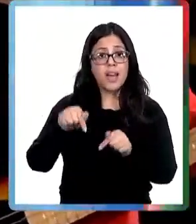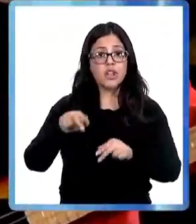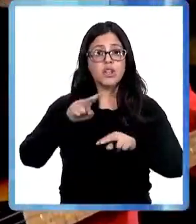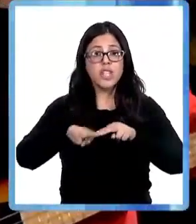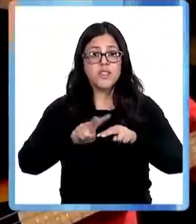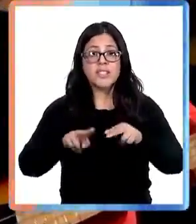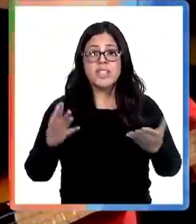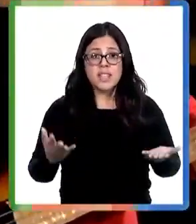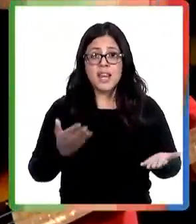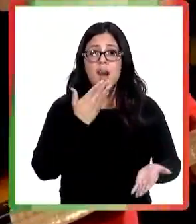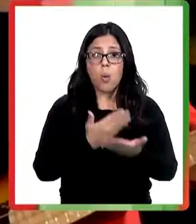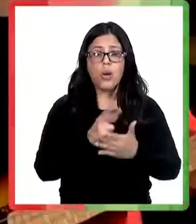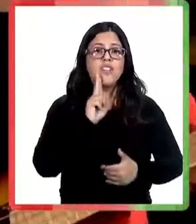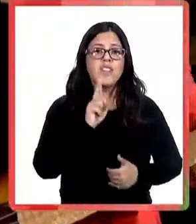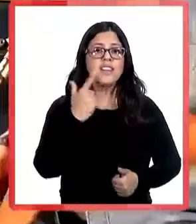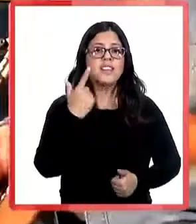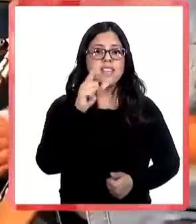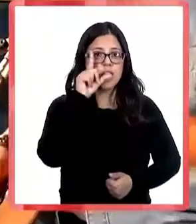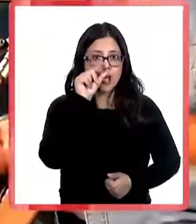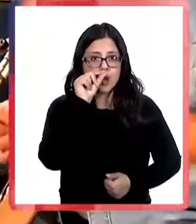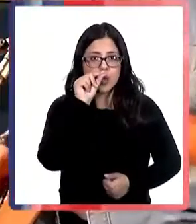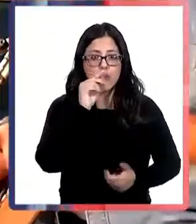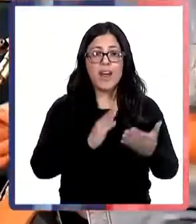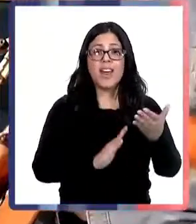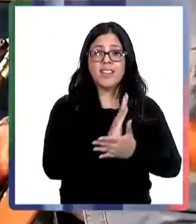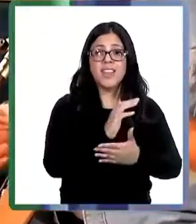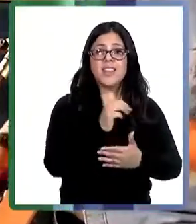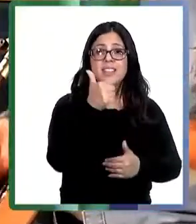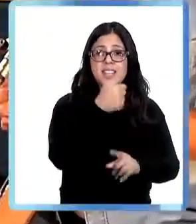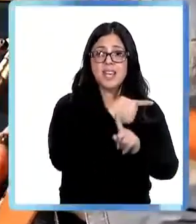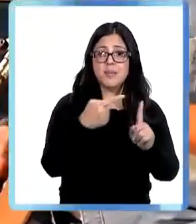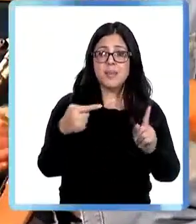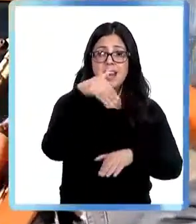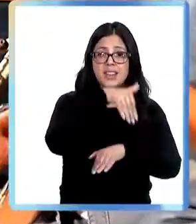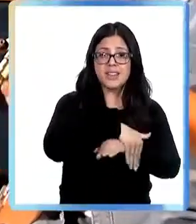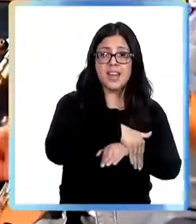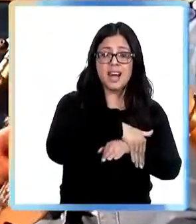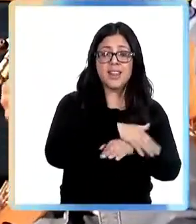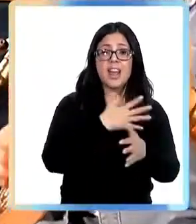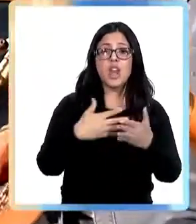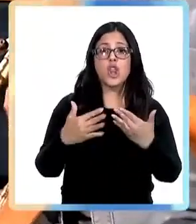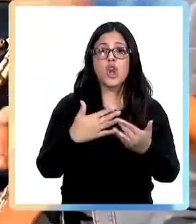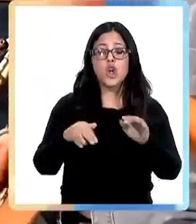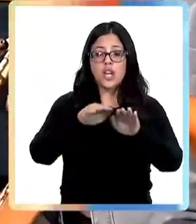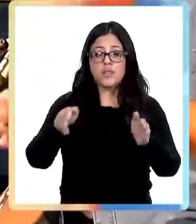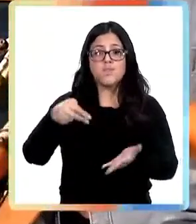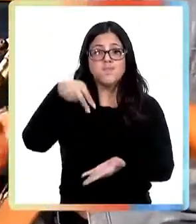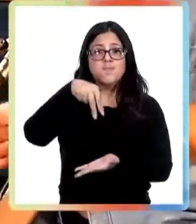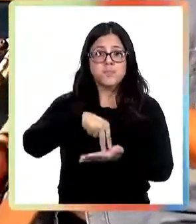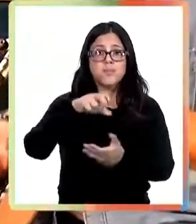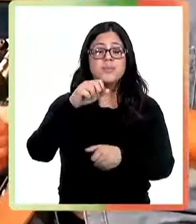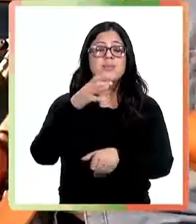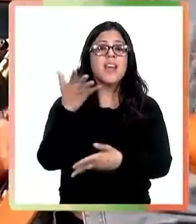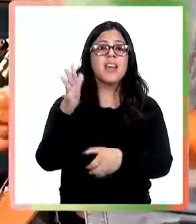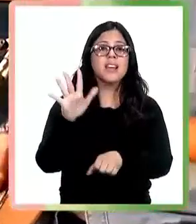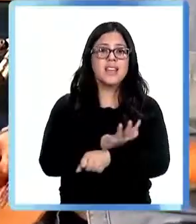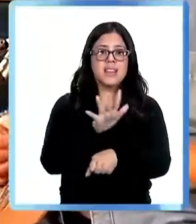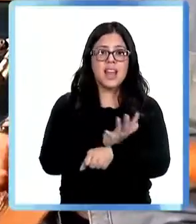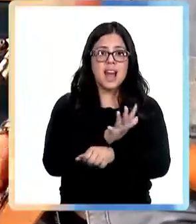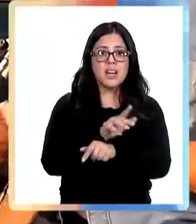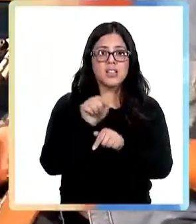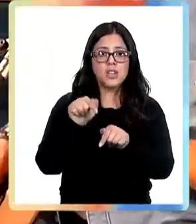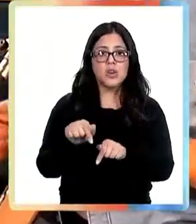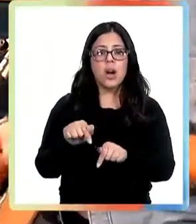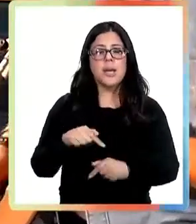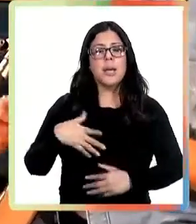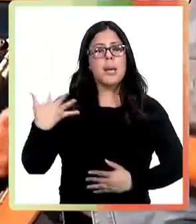se realizará este viernes 7 de octubre desde las 18.30 horas en el escenario principal del TRM un